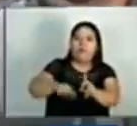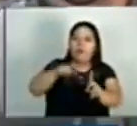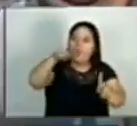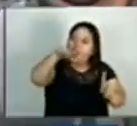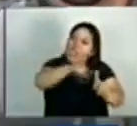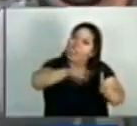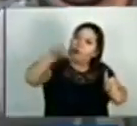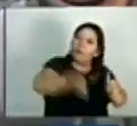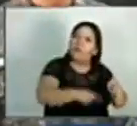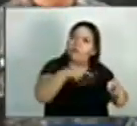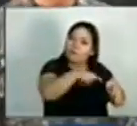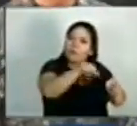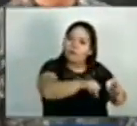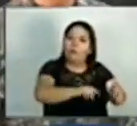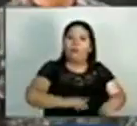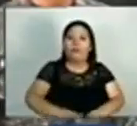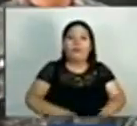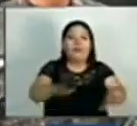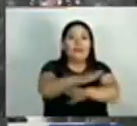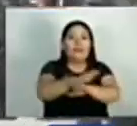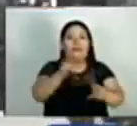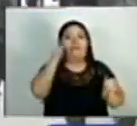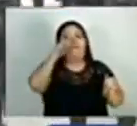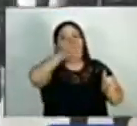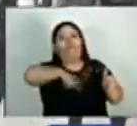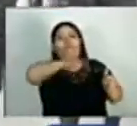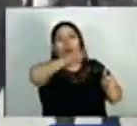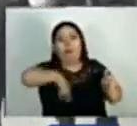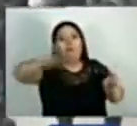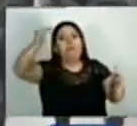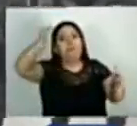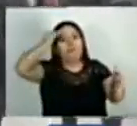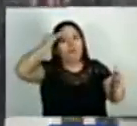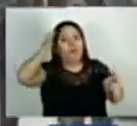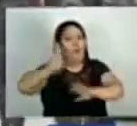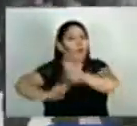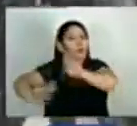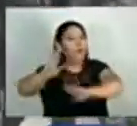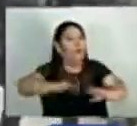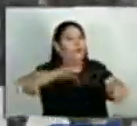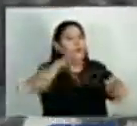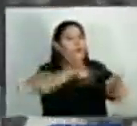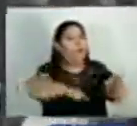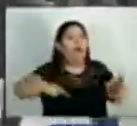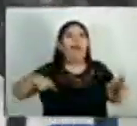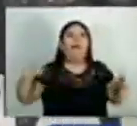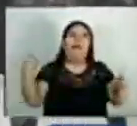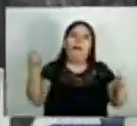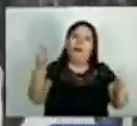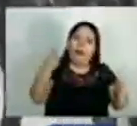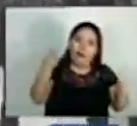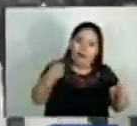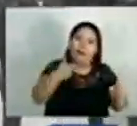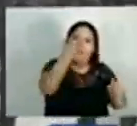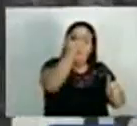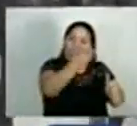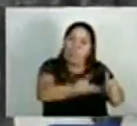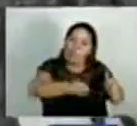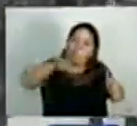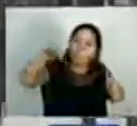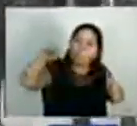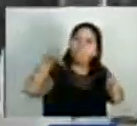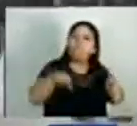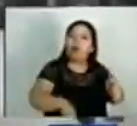salvaje que tenemos acá. Basta ver con el perfil criminal de este delincuente para entender que este tipo de salvajes